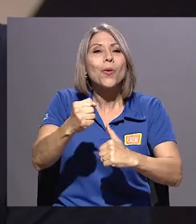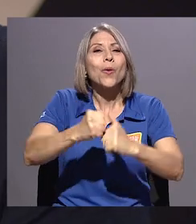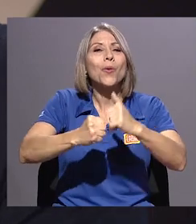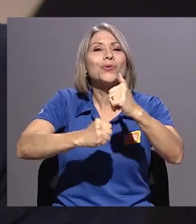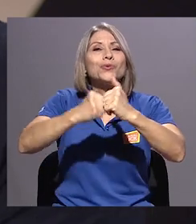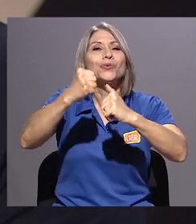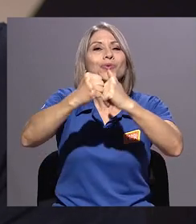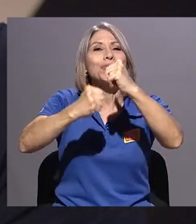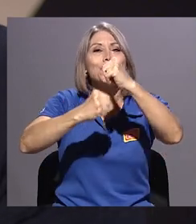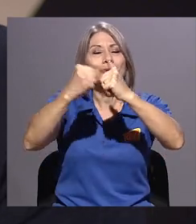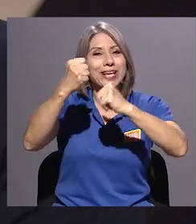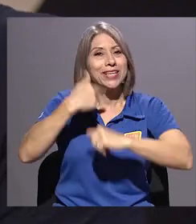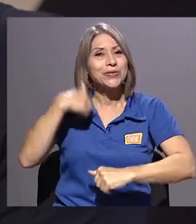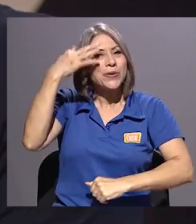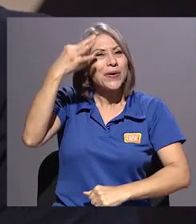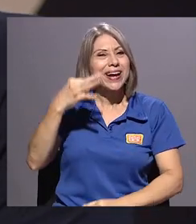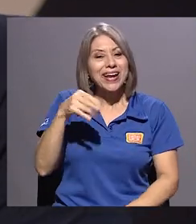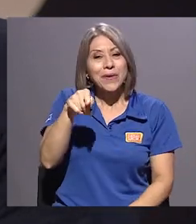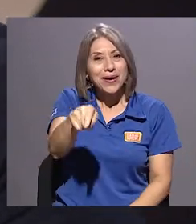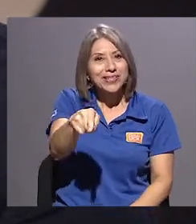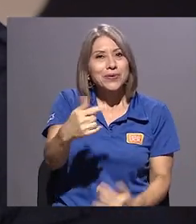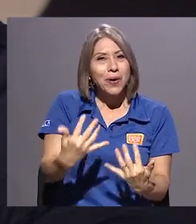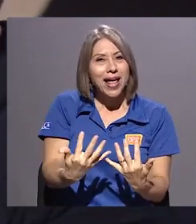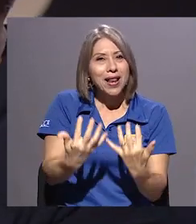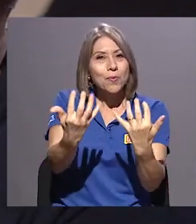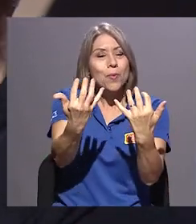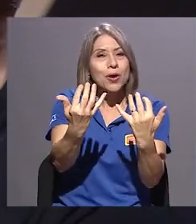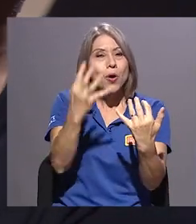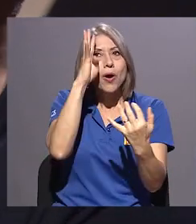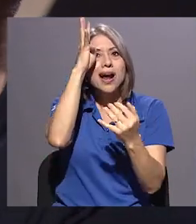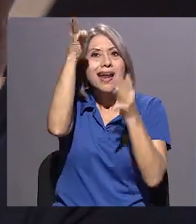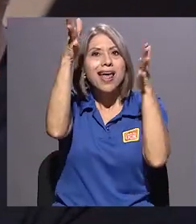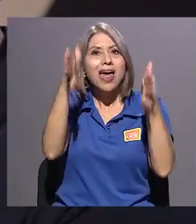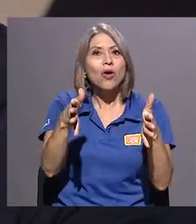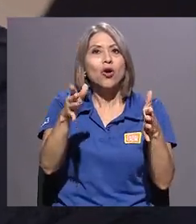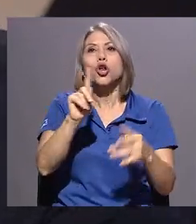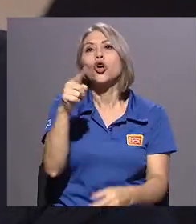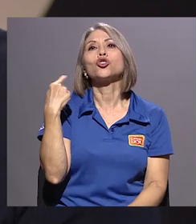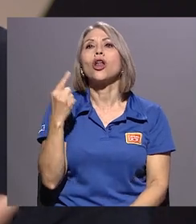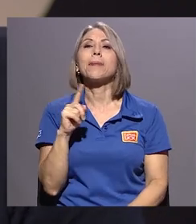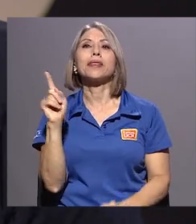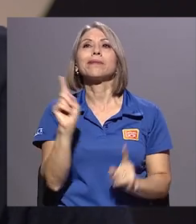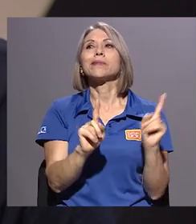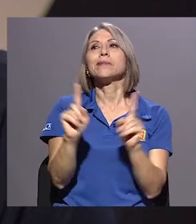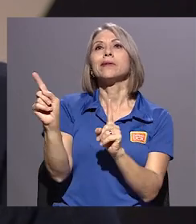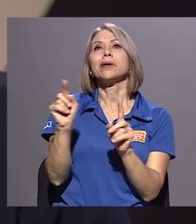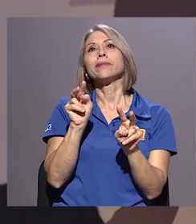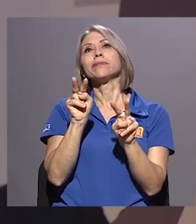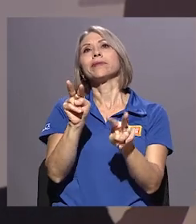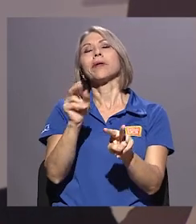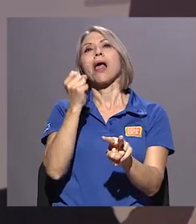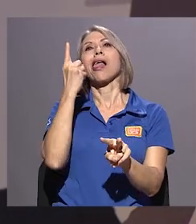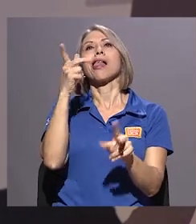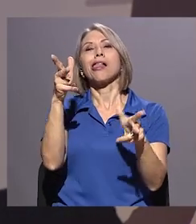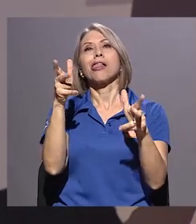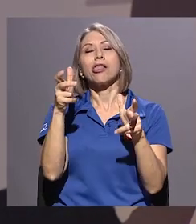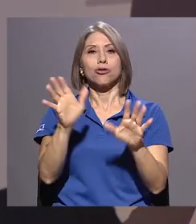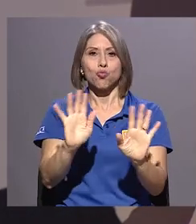que ver con el público como creador, no como un perceptor que va a entender o no. Y eso se da, creo. Ahora,